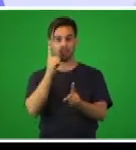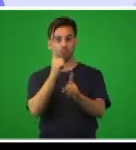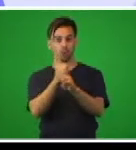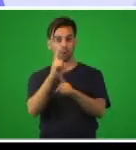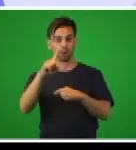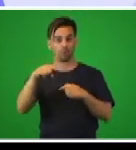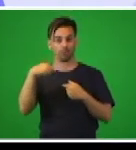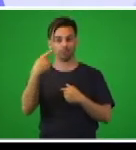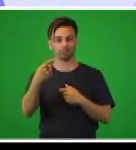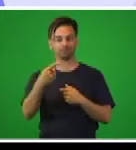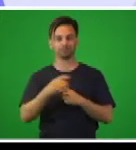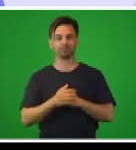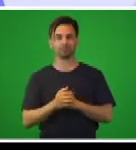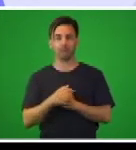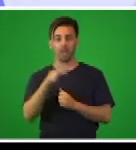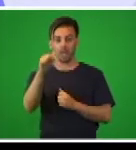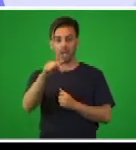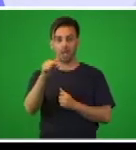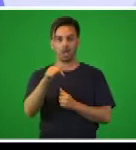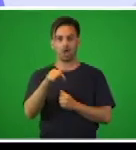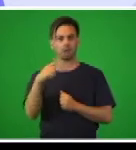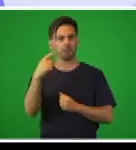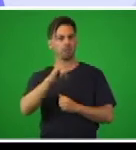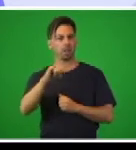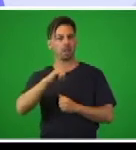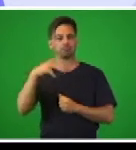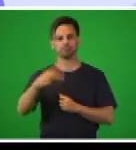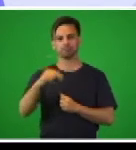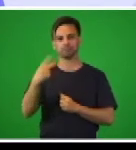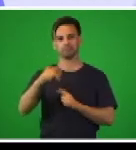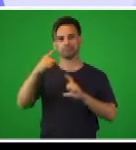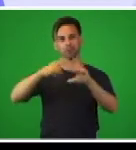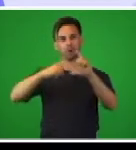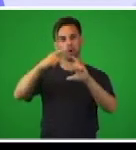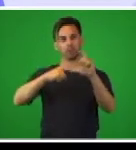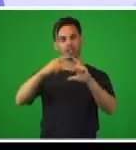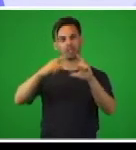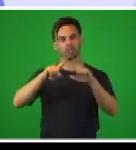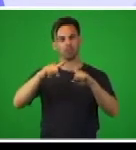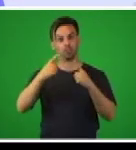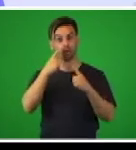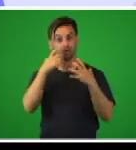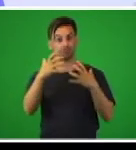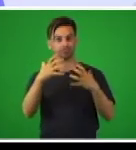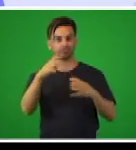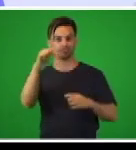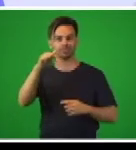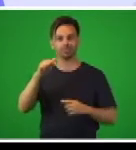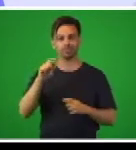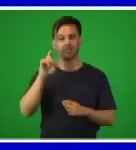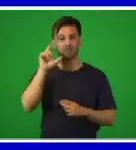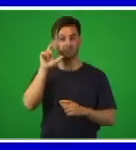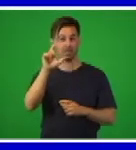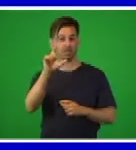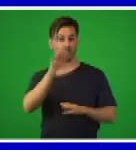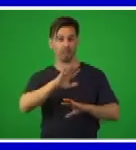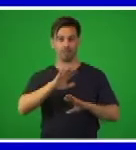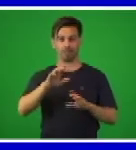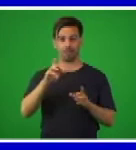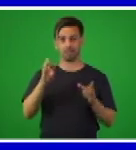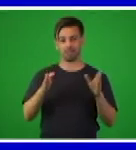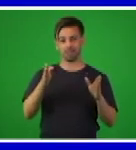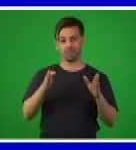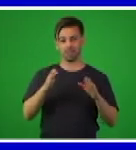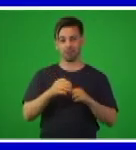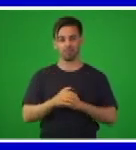que son contenidos que vamos a continuar ejercitando porque, insistimos, estamos en las unidades finales del periodo. En